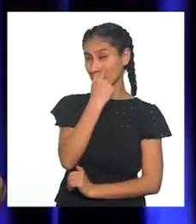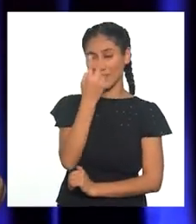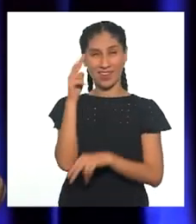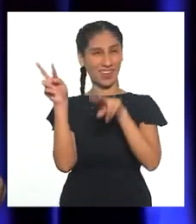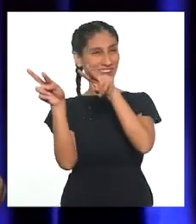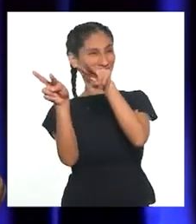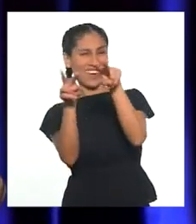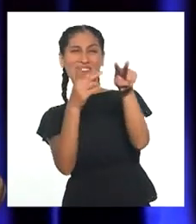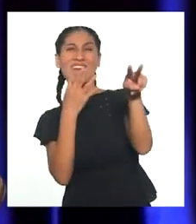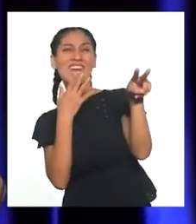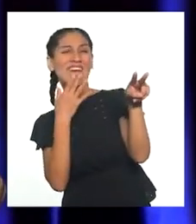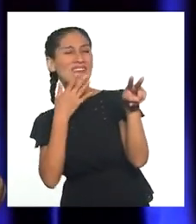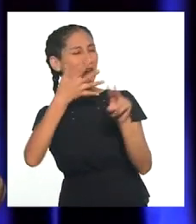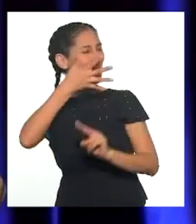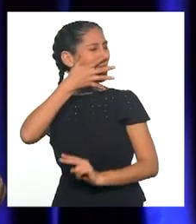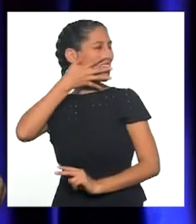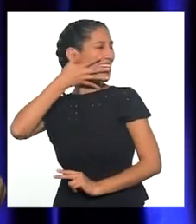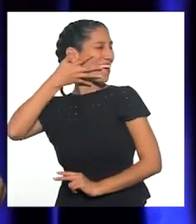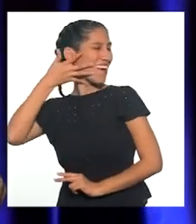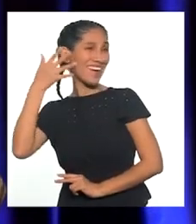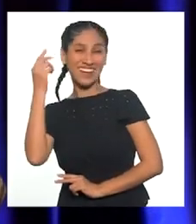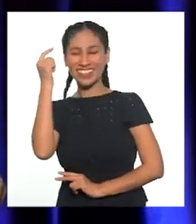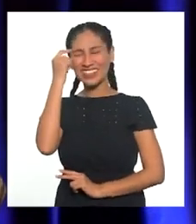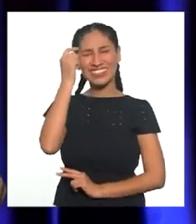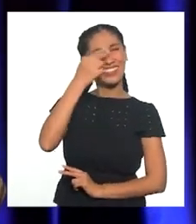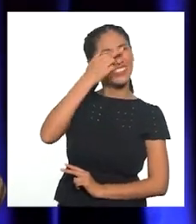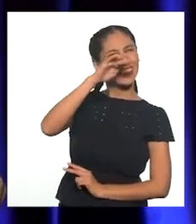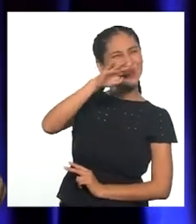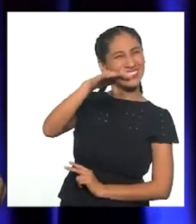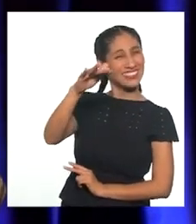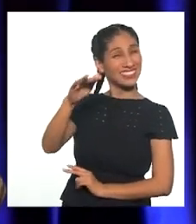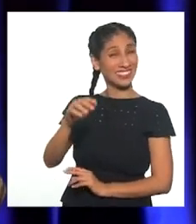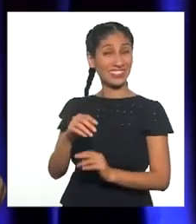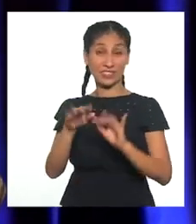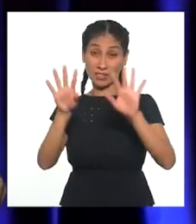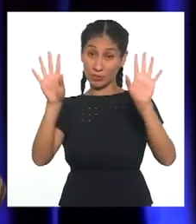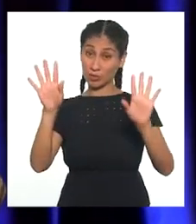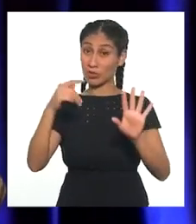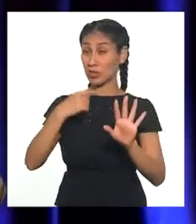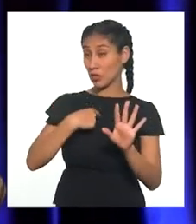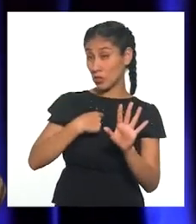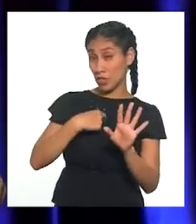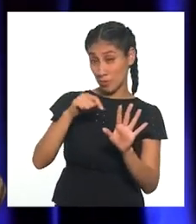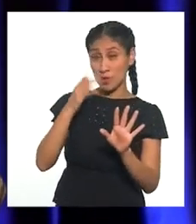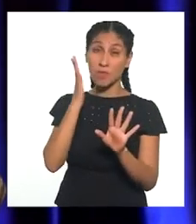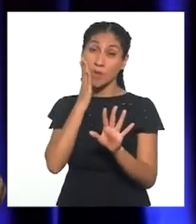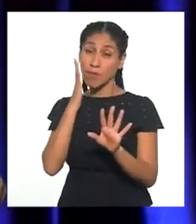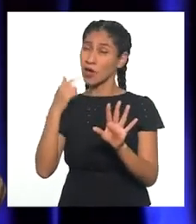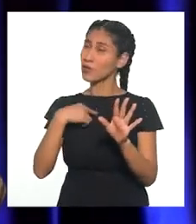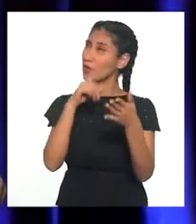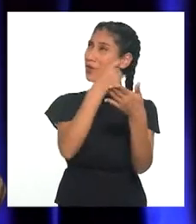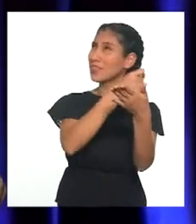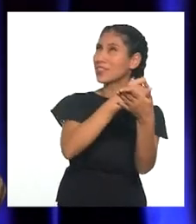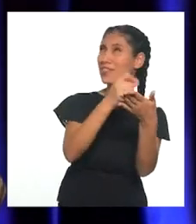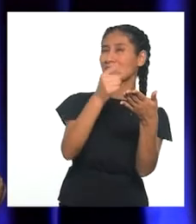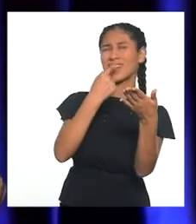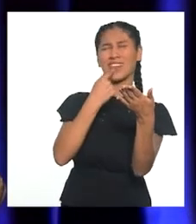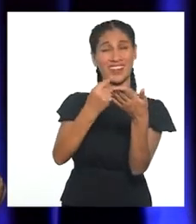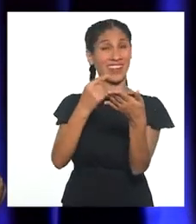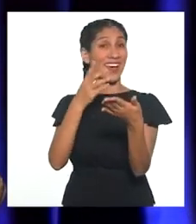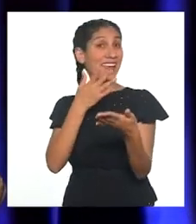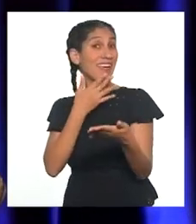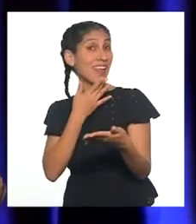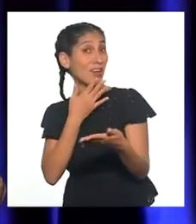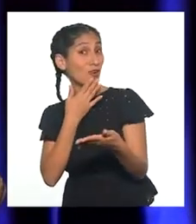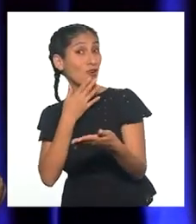blanco y un recreo de niños. Si yo escribiera sobre mi madre, tal vez mencionaría el color azul,